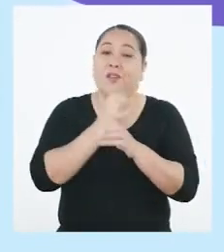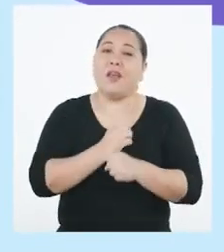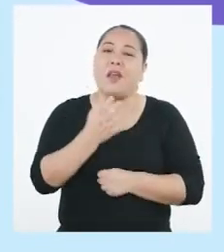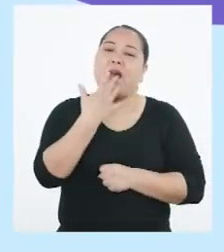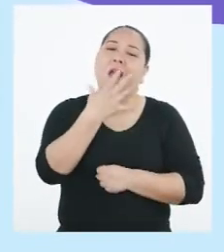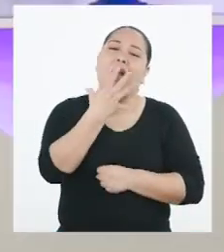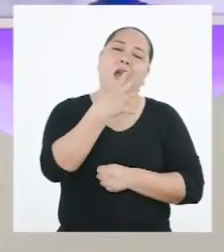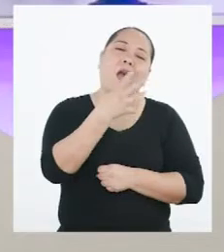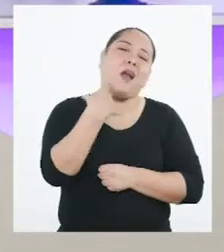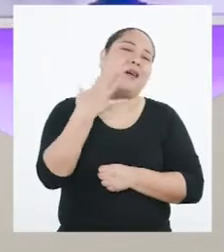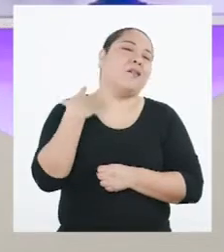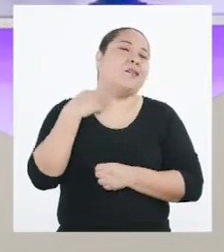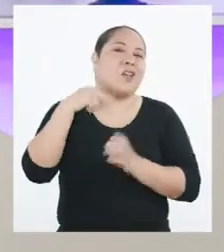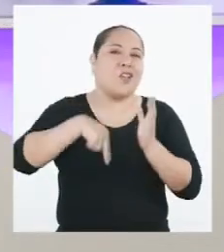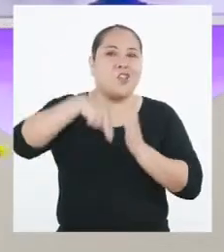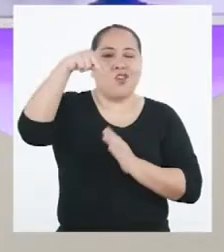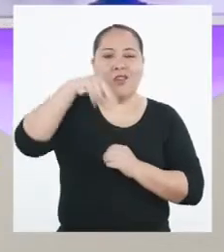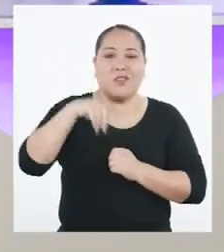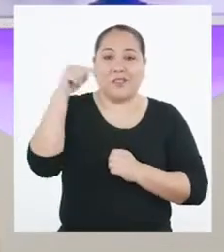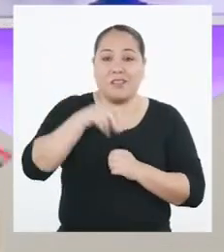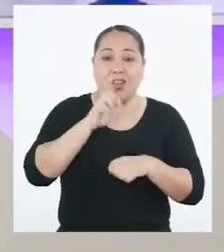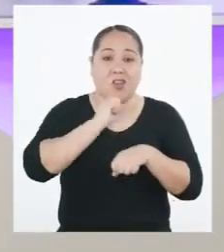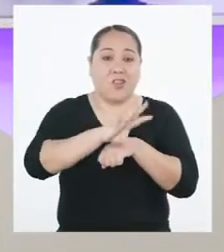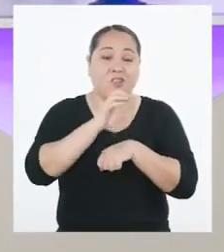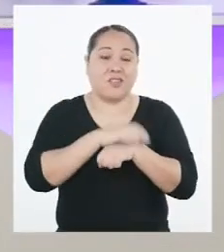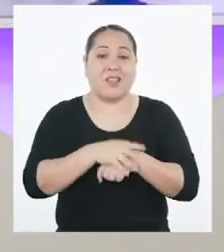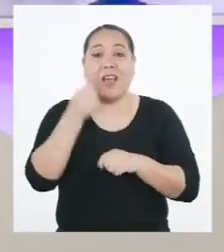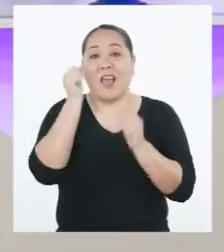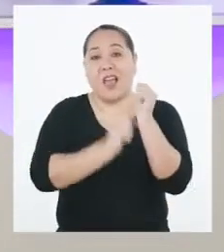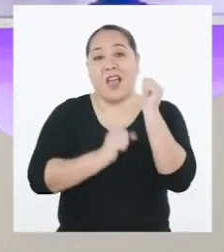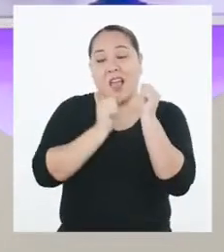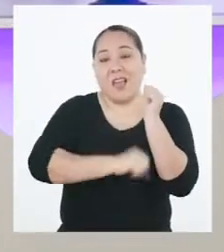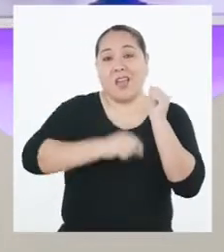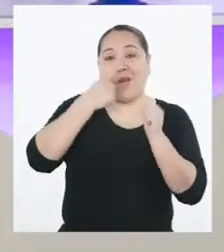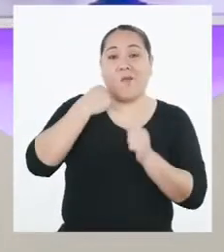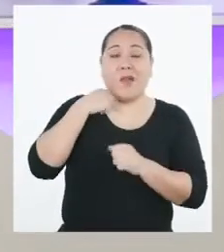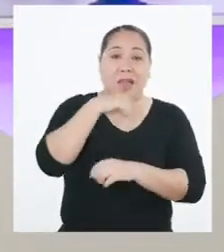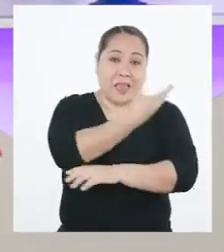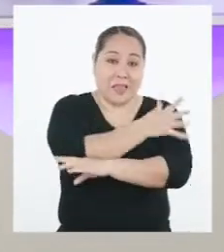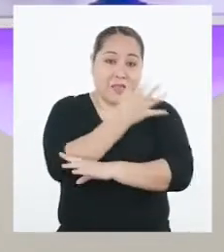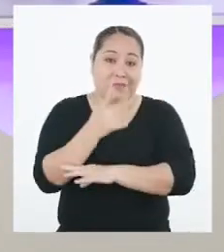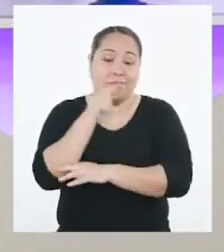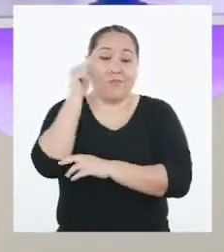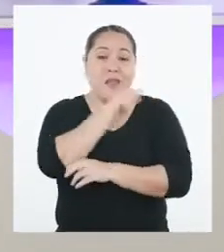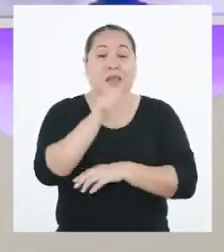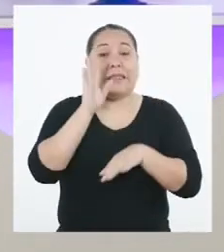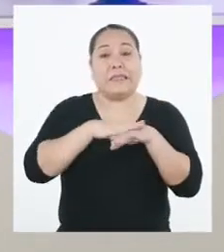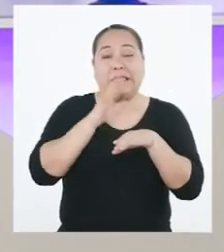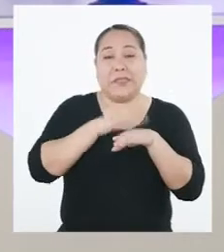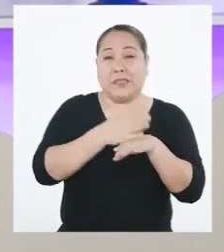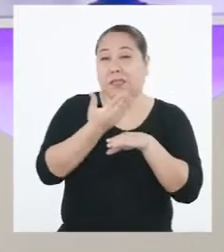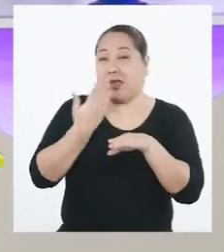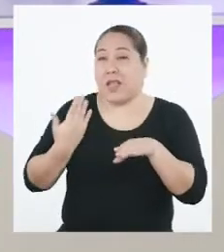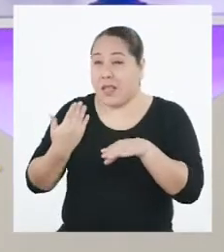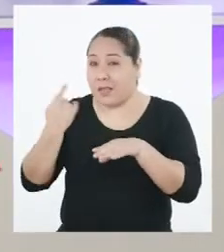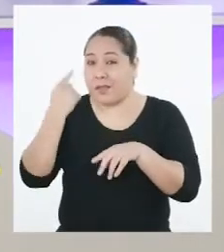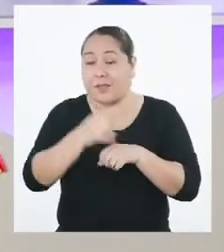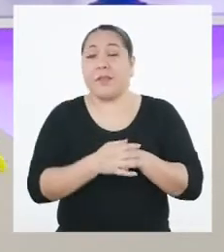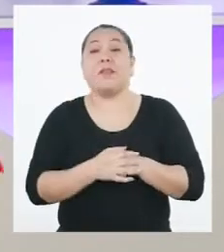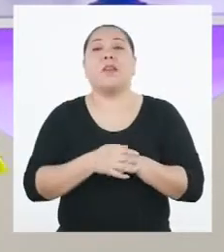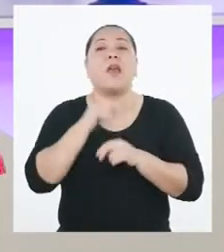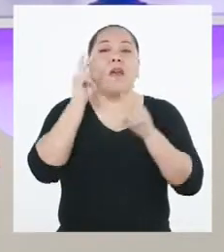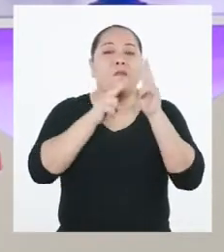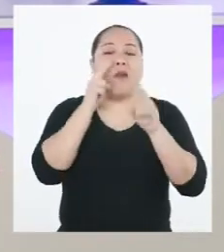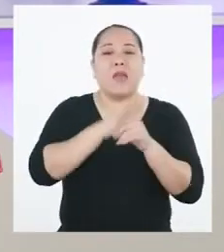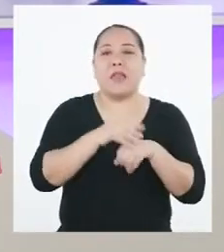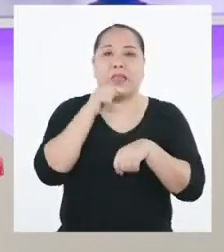mi calorcito del norte. Por eso se dan las recomendaciones a nuestras hermanas y hermanos de la Amazonía, para que estén preparados y puedan afrontar